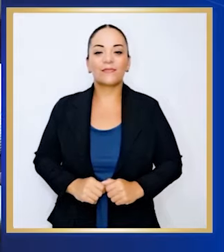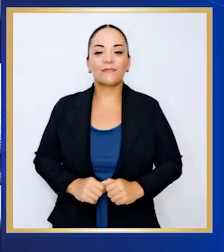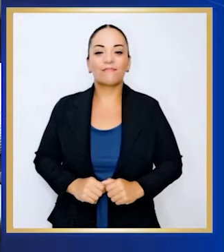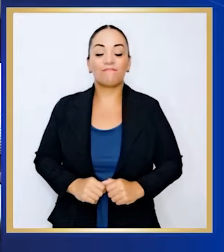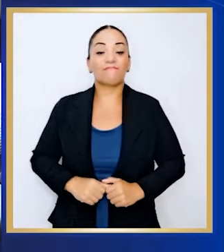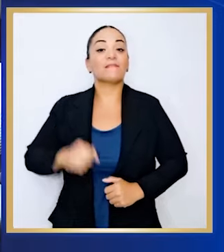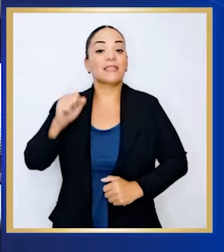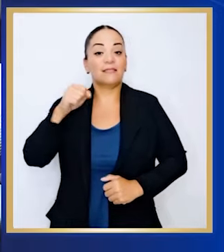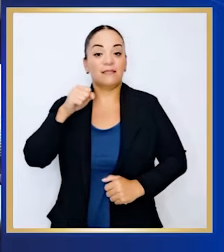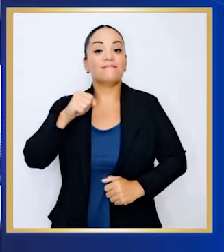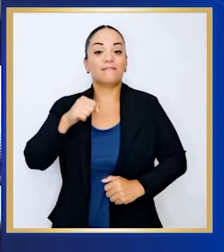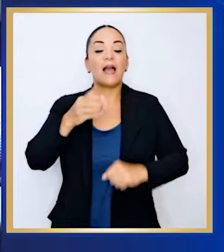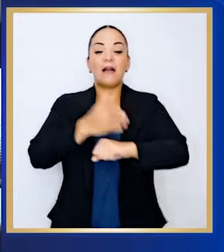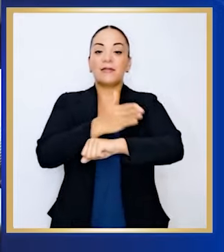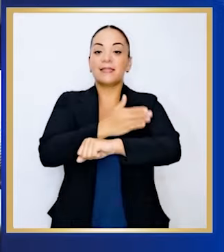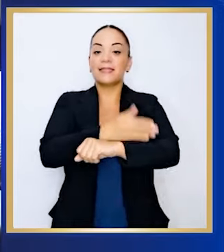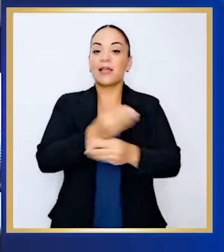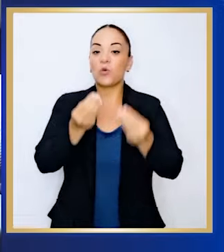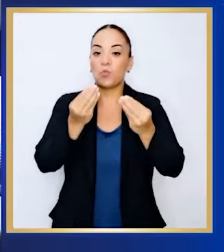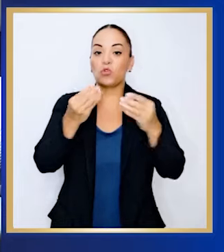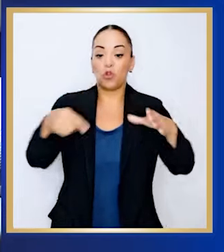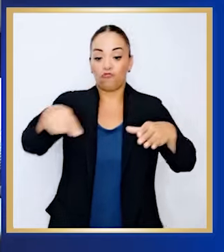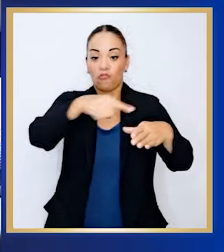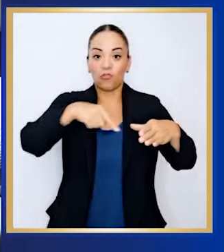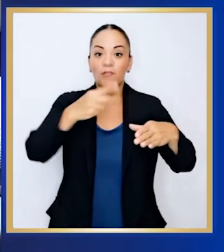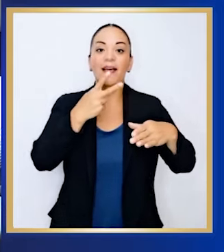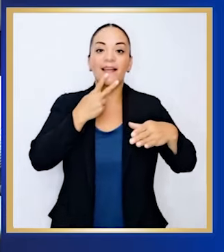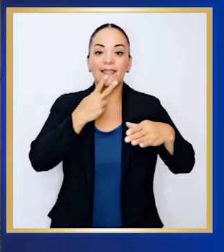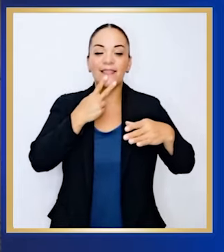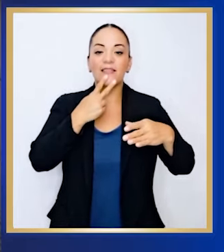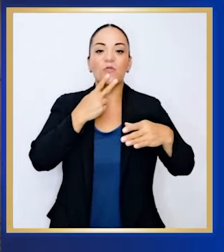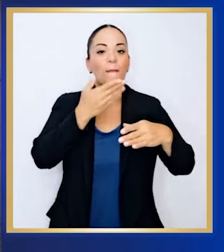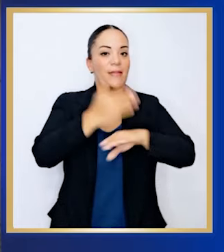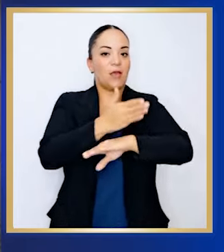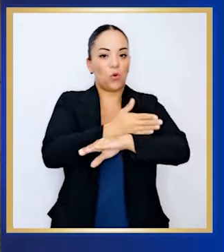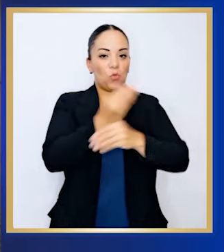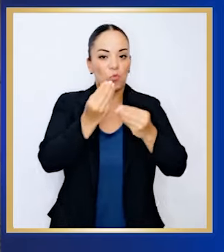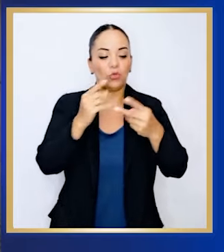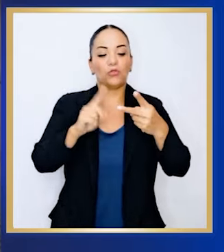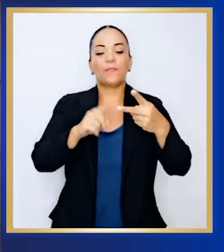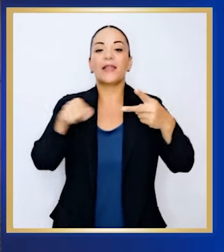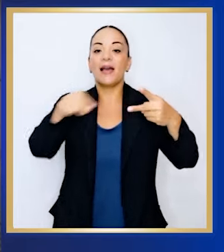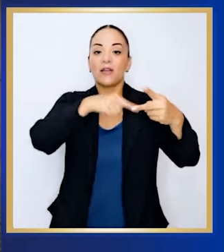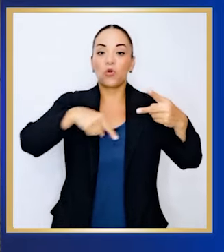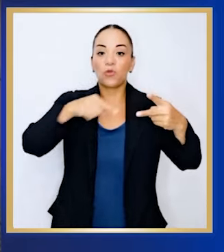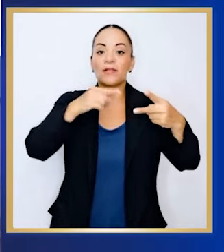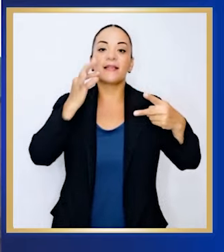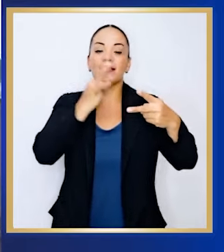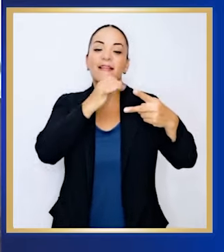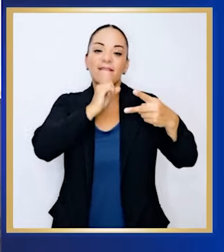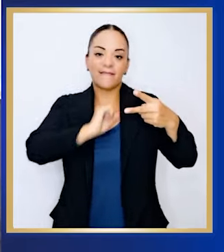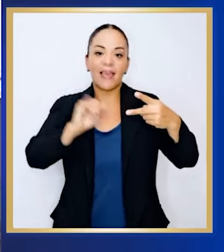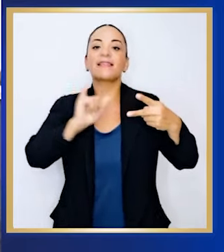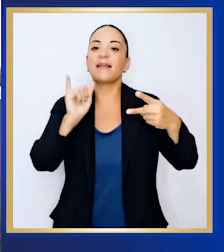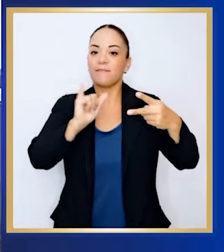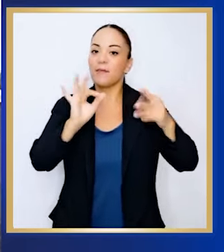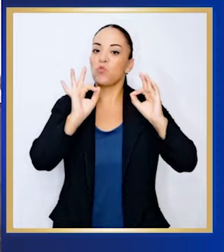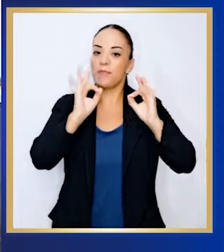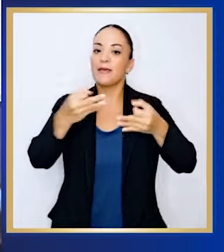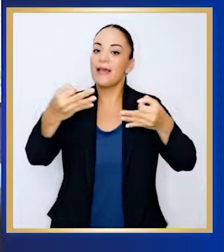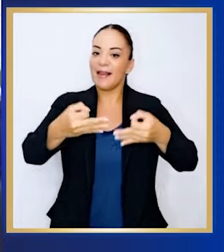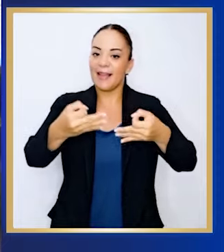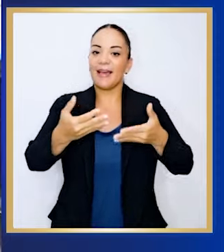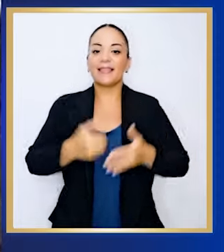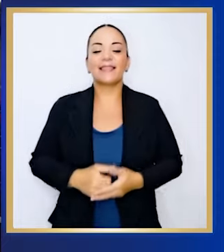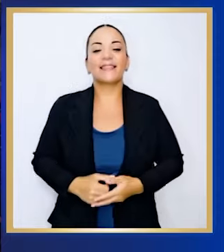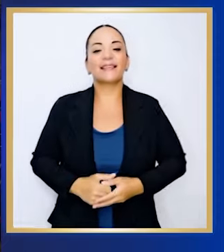Sí se ha avanzado bastante, lo que son rotondas de atillo, mejoró mucho. De Hacienda Vieja también muy bien la rotonda, quedó